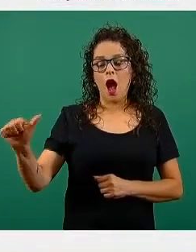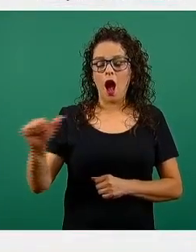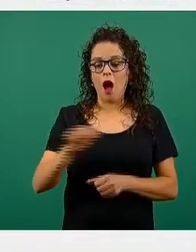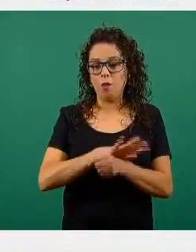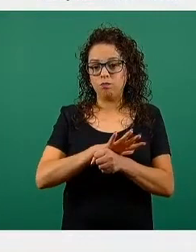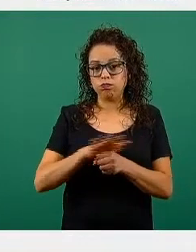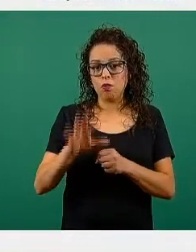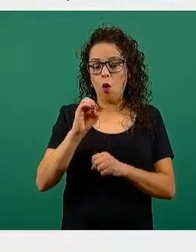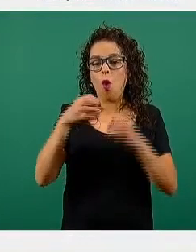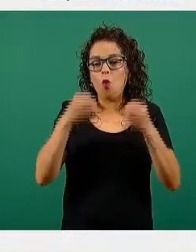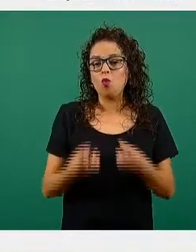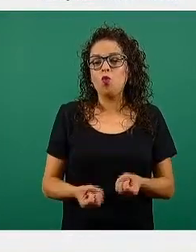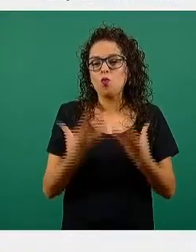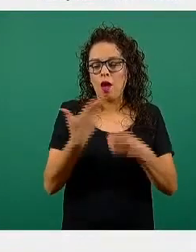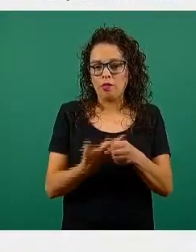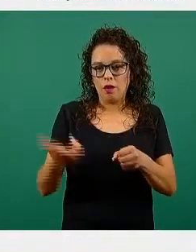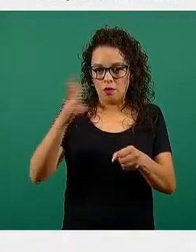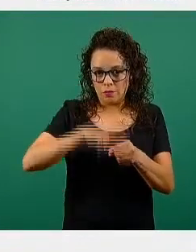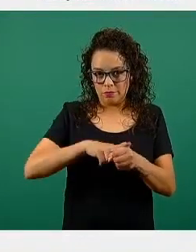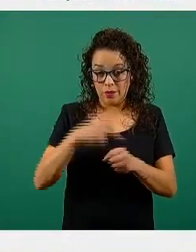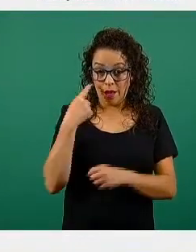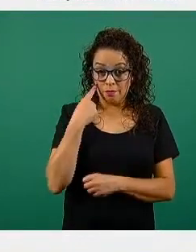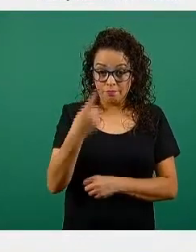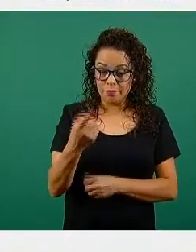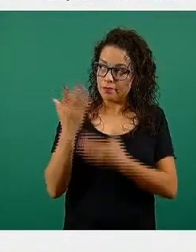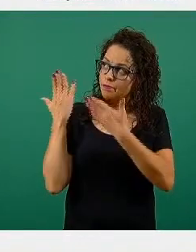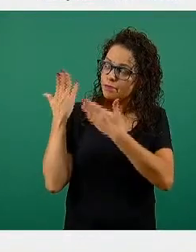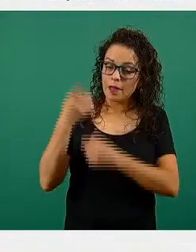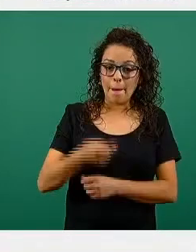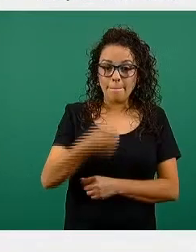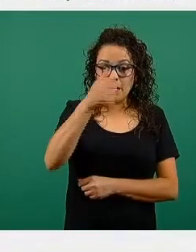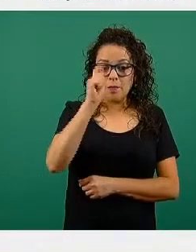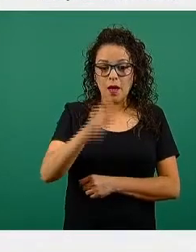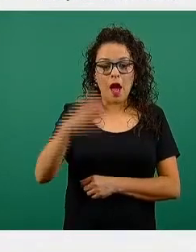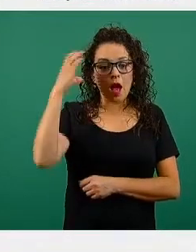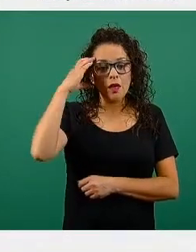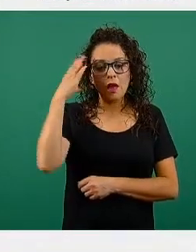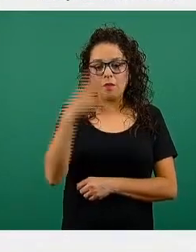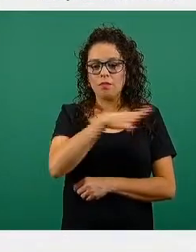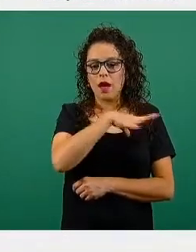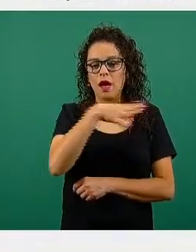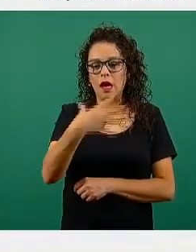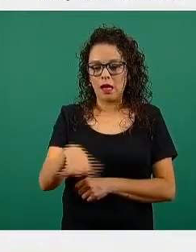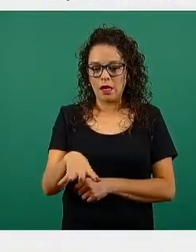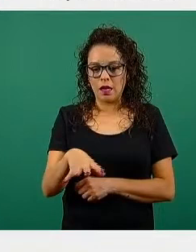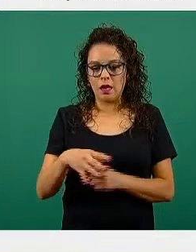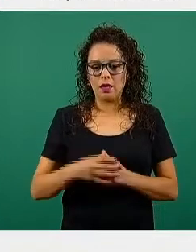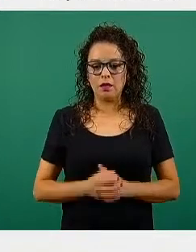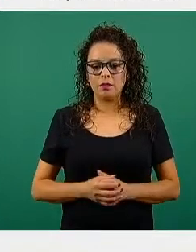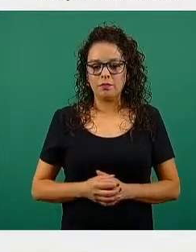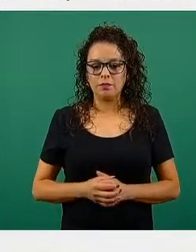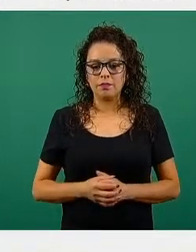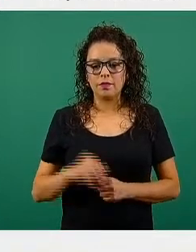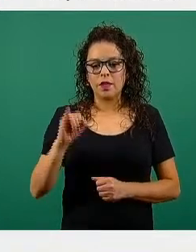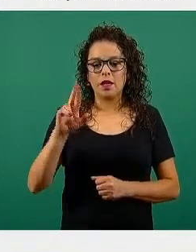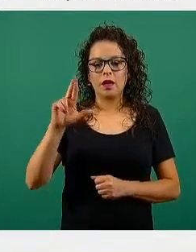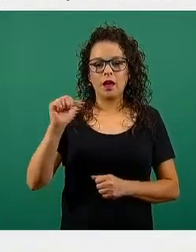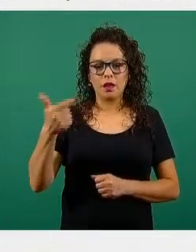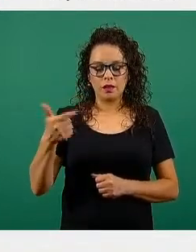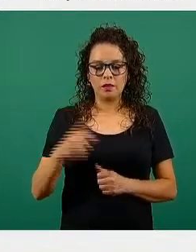La primera es la ocupación hospitalaria que hay en camas generales y recuerden que tenemos primero